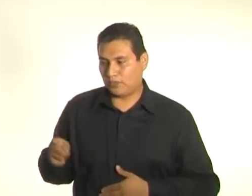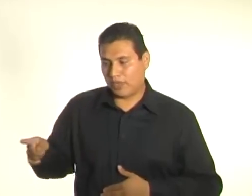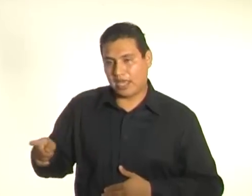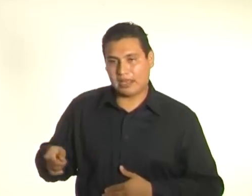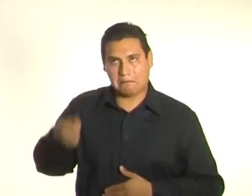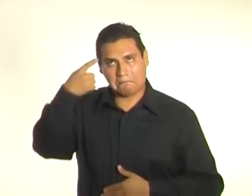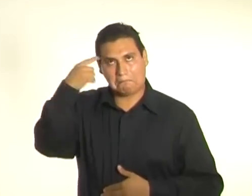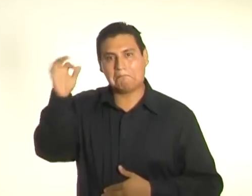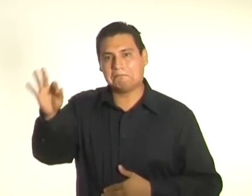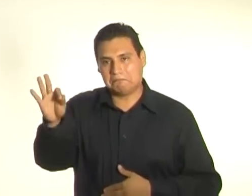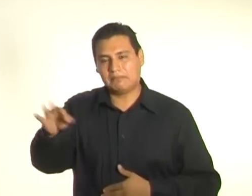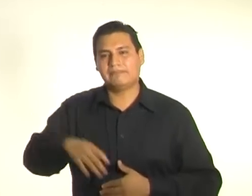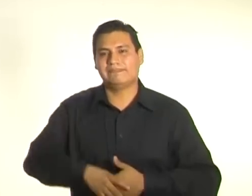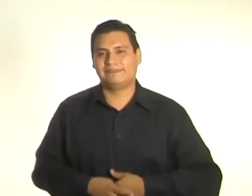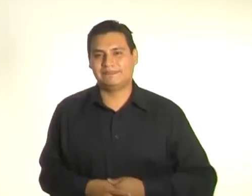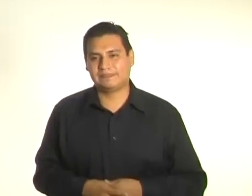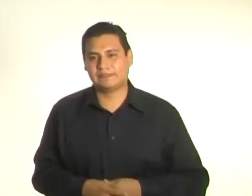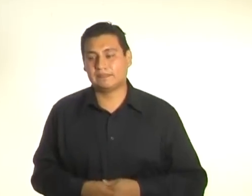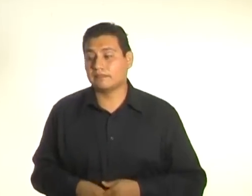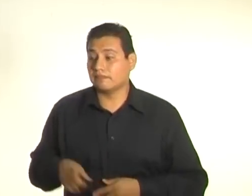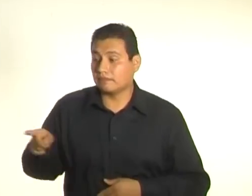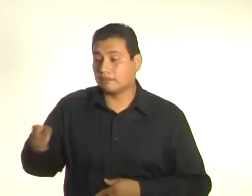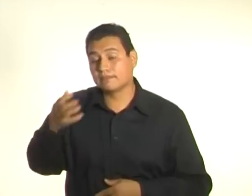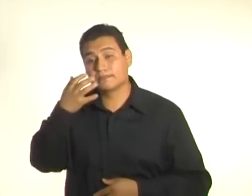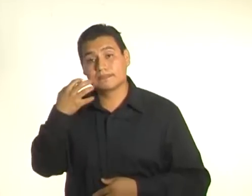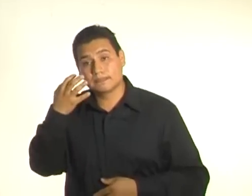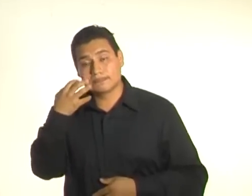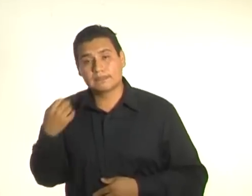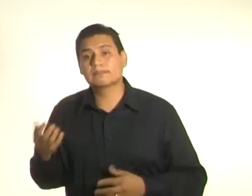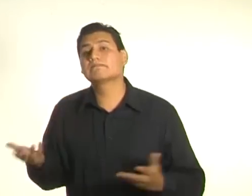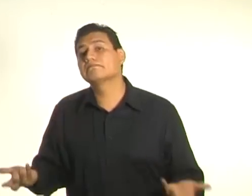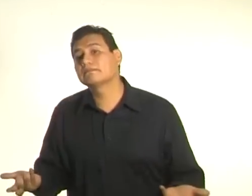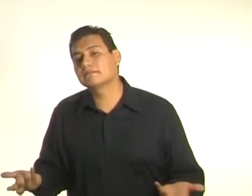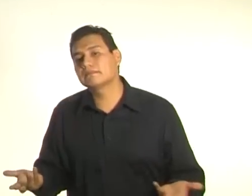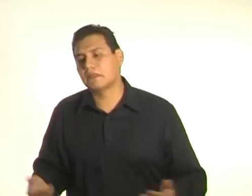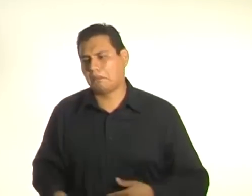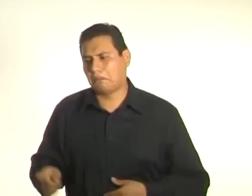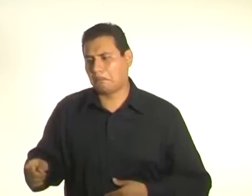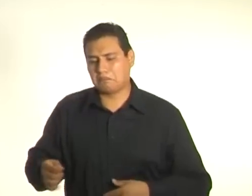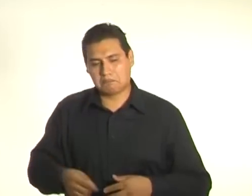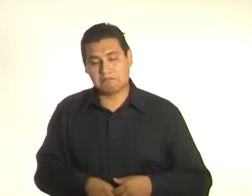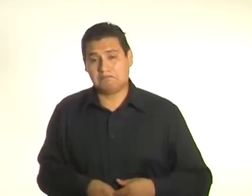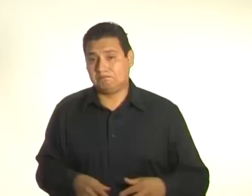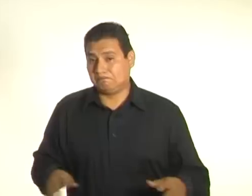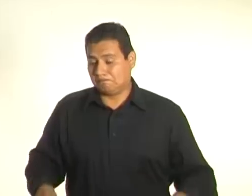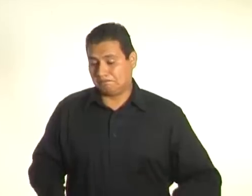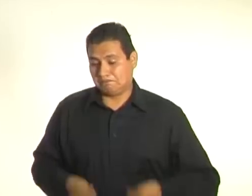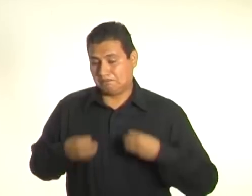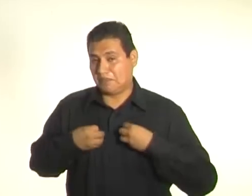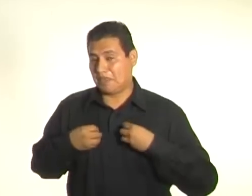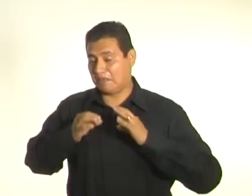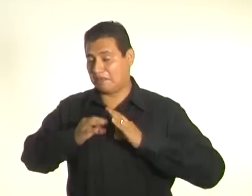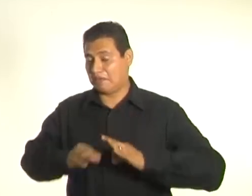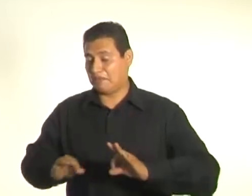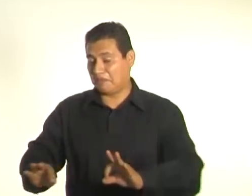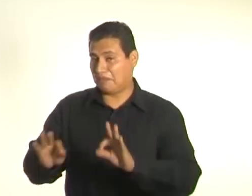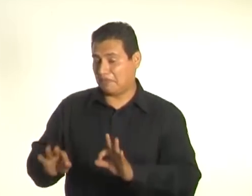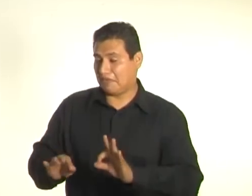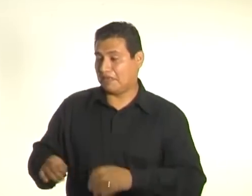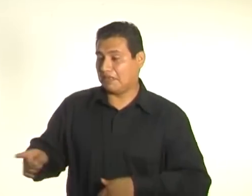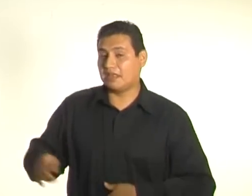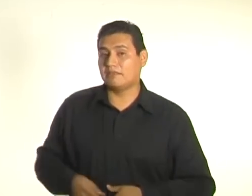De manera que a Sixto todo le iba a pedir de boca. ¿Hasta qué? ¿Qué creen que le pasó?